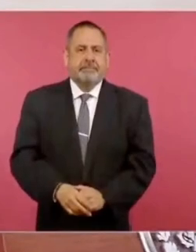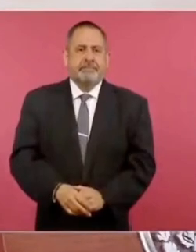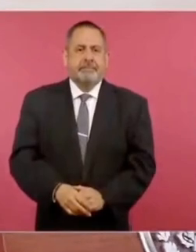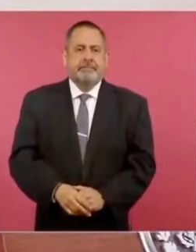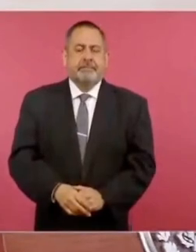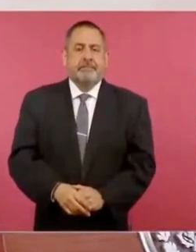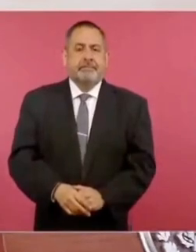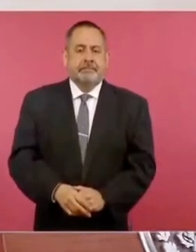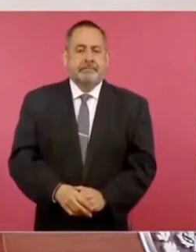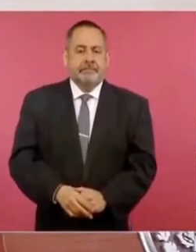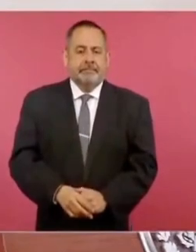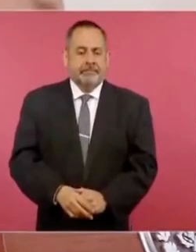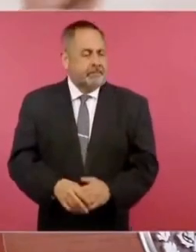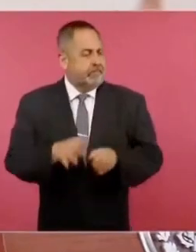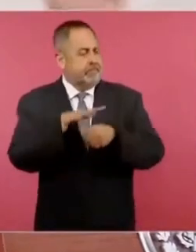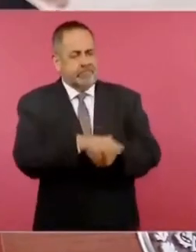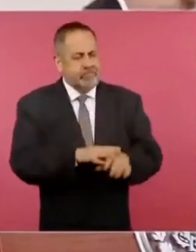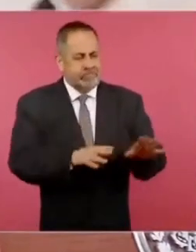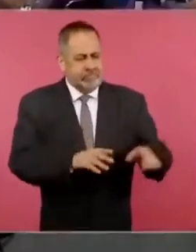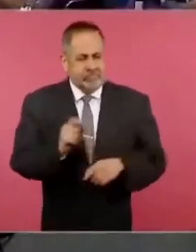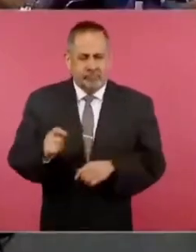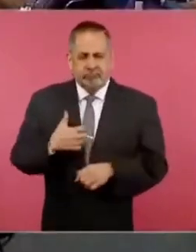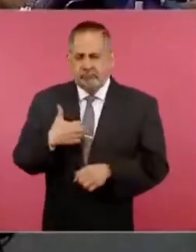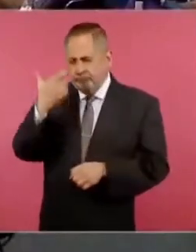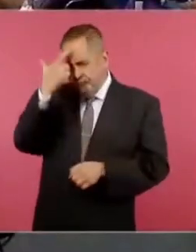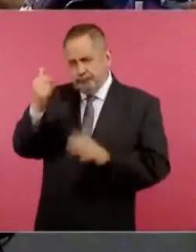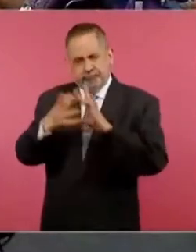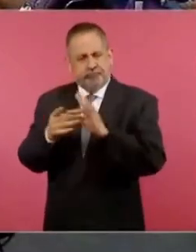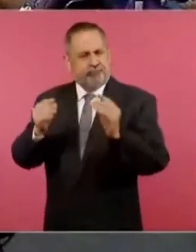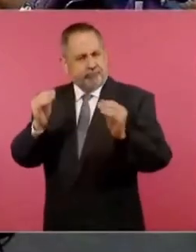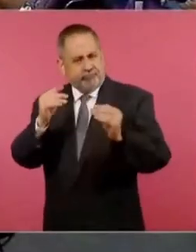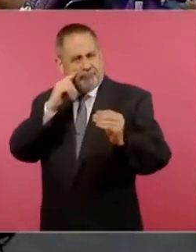no de manera impositiva, sino con argumentos.